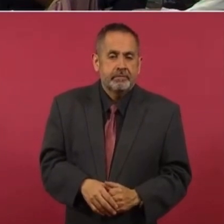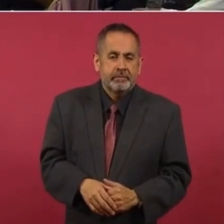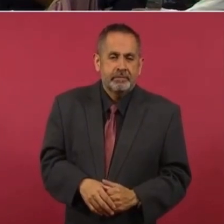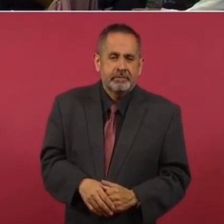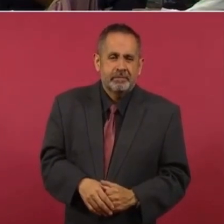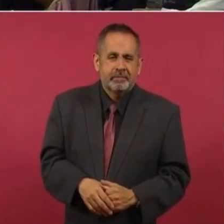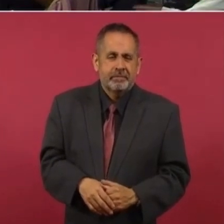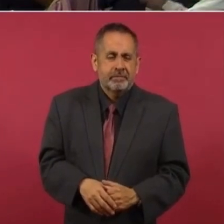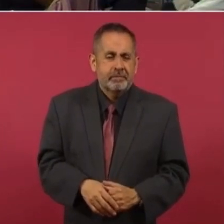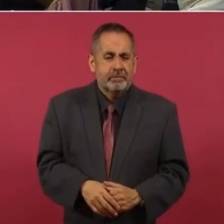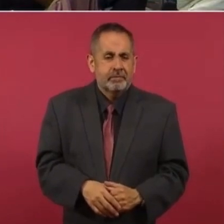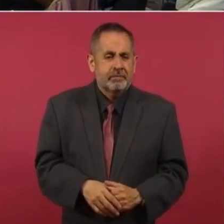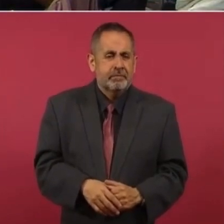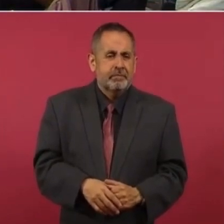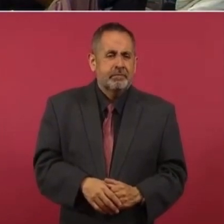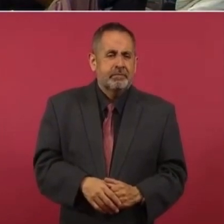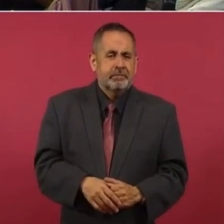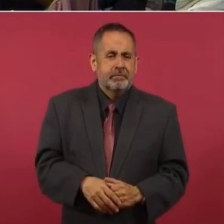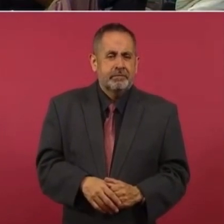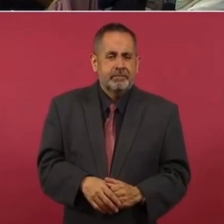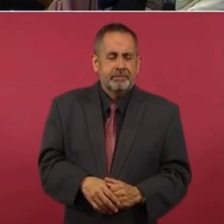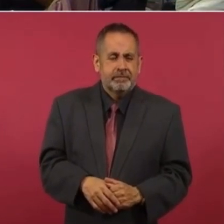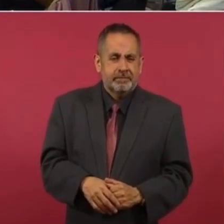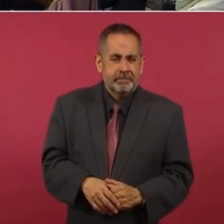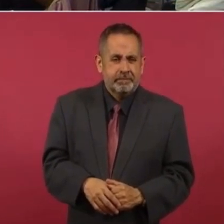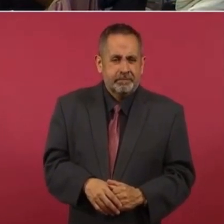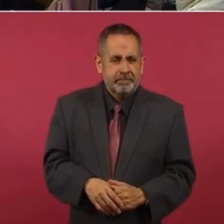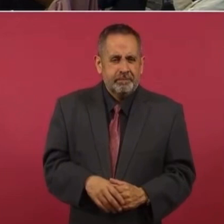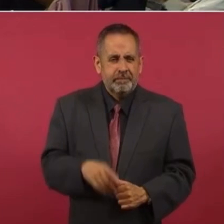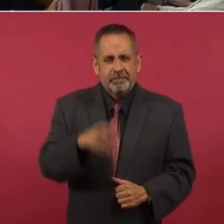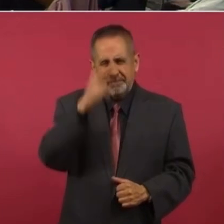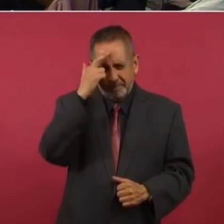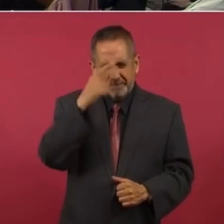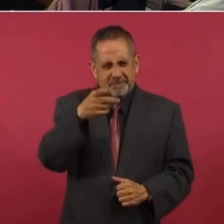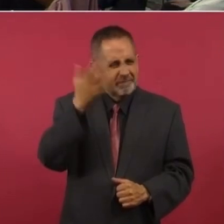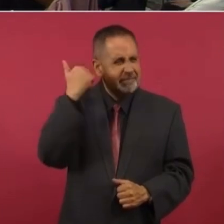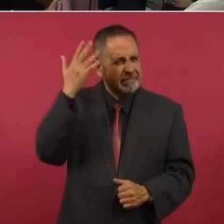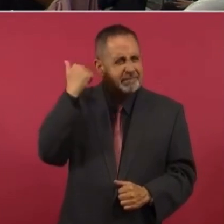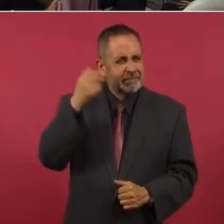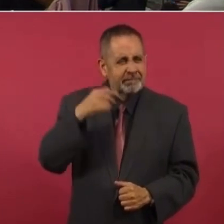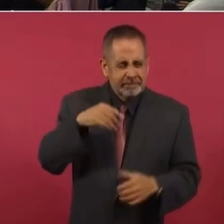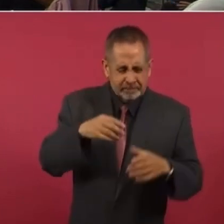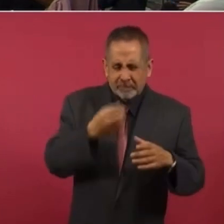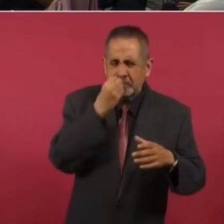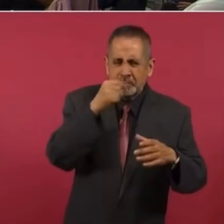alimento que le daban a los gatos.